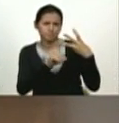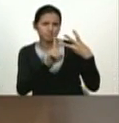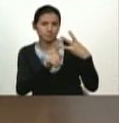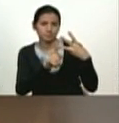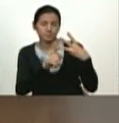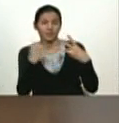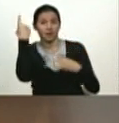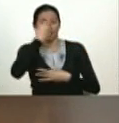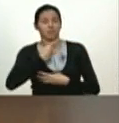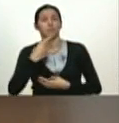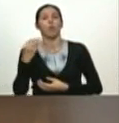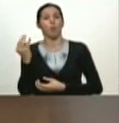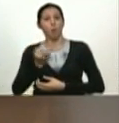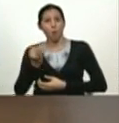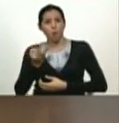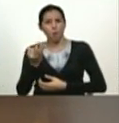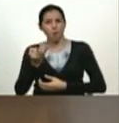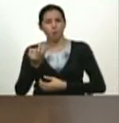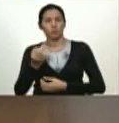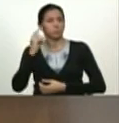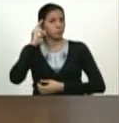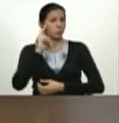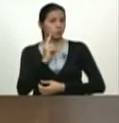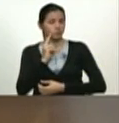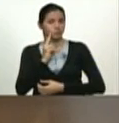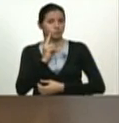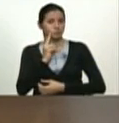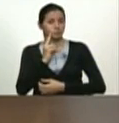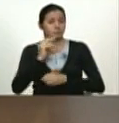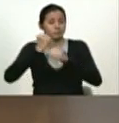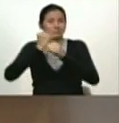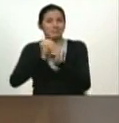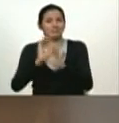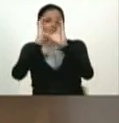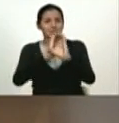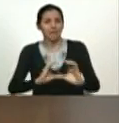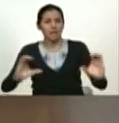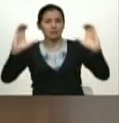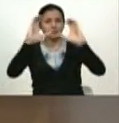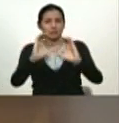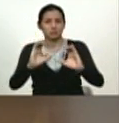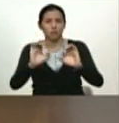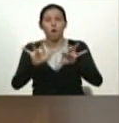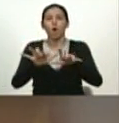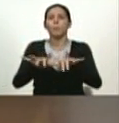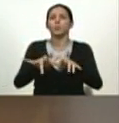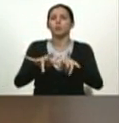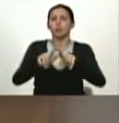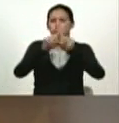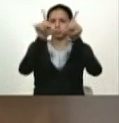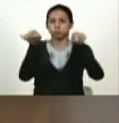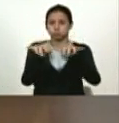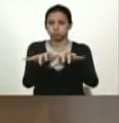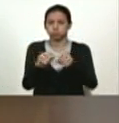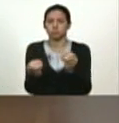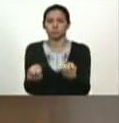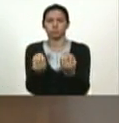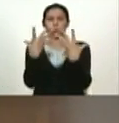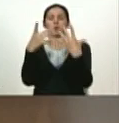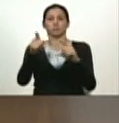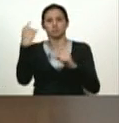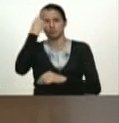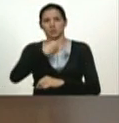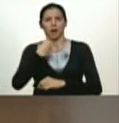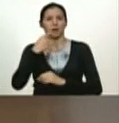científica, digitalizada. Sobre eso hay bastante documentación que quedó.